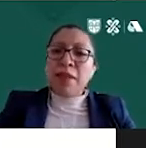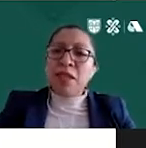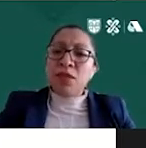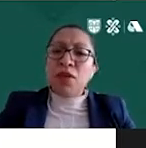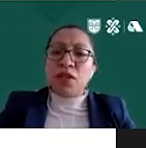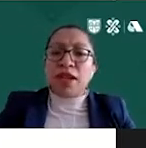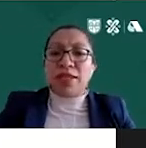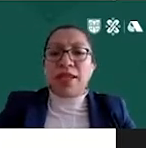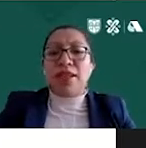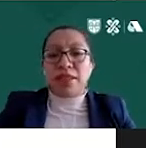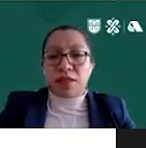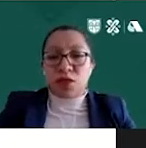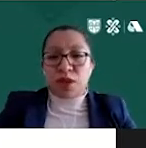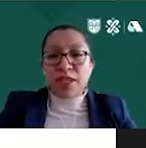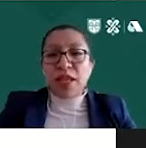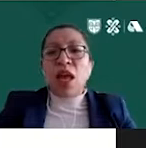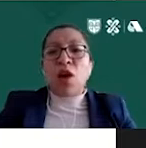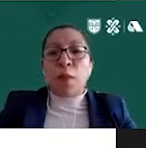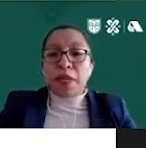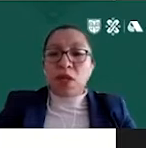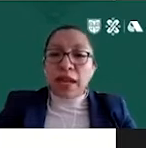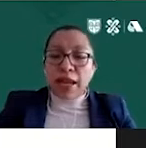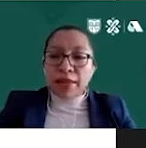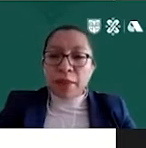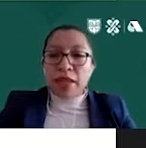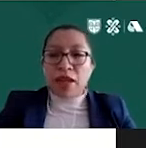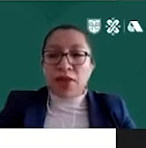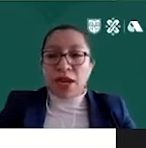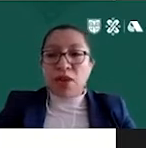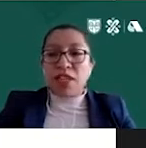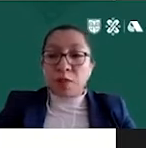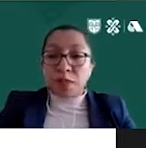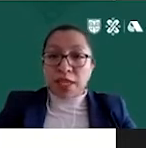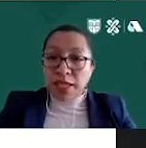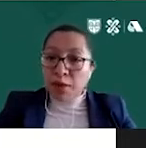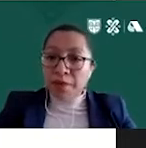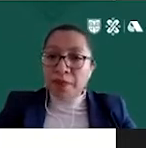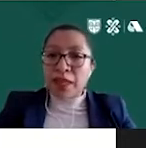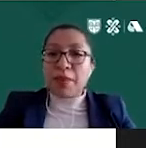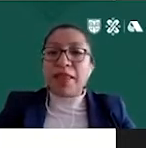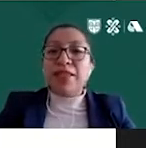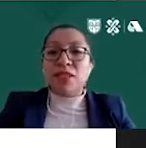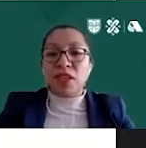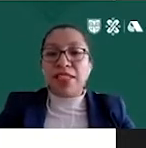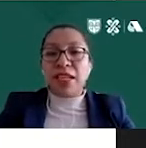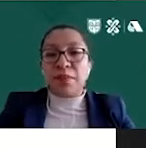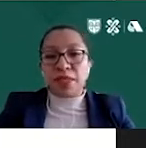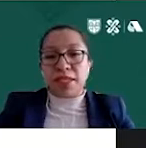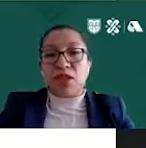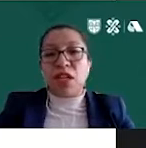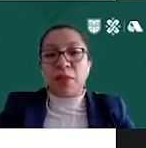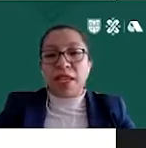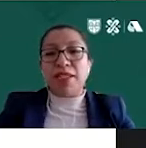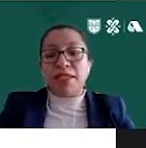también se busca fortalecer a las instituciones con personal altamente calificado y especializado, que brinde asesorías y